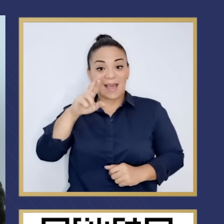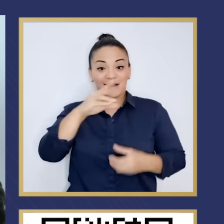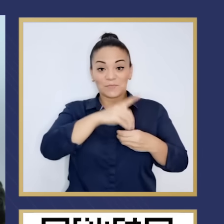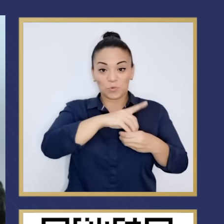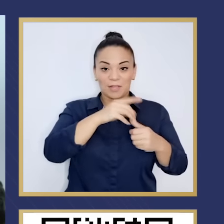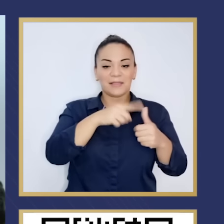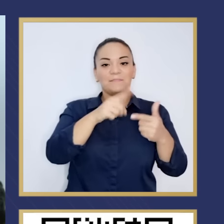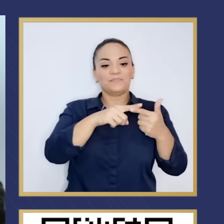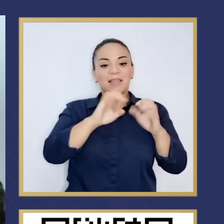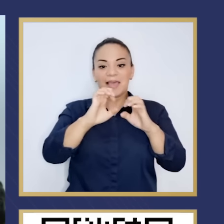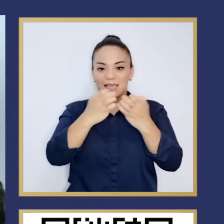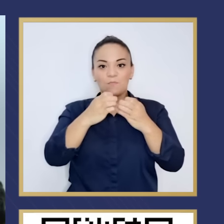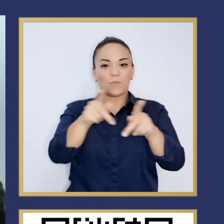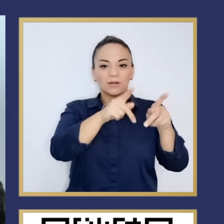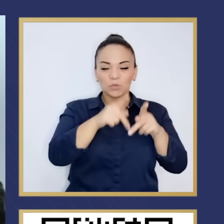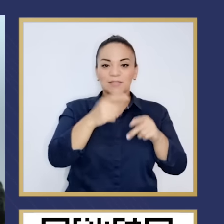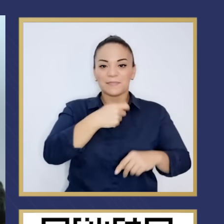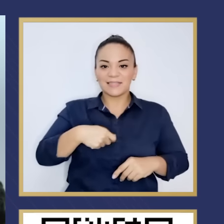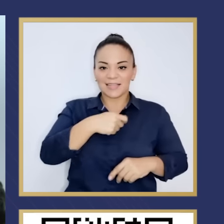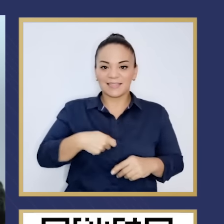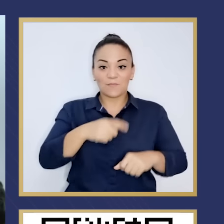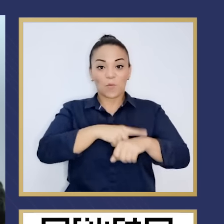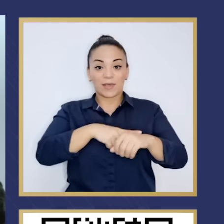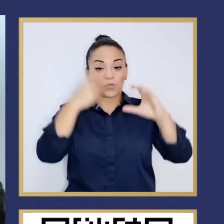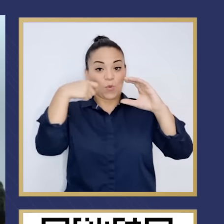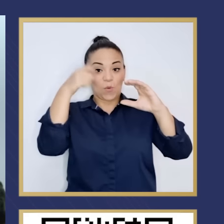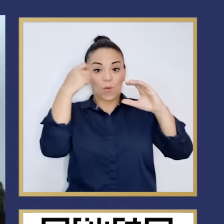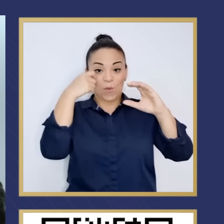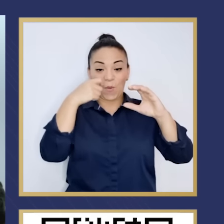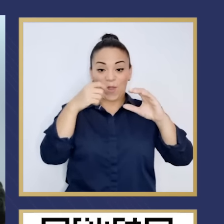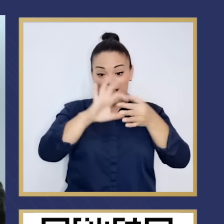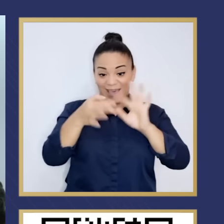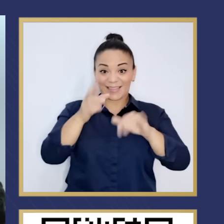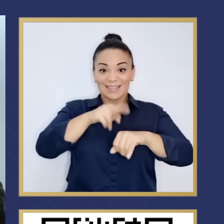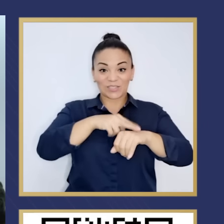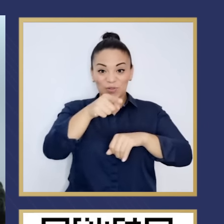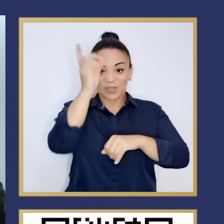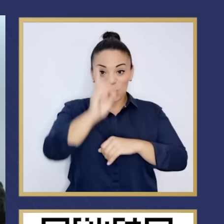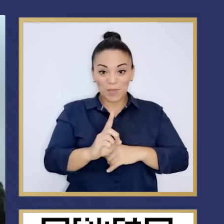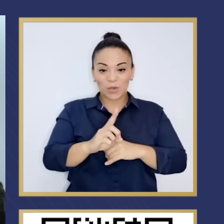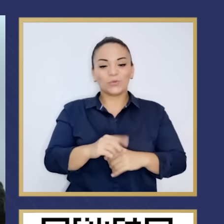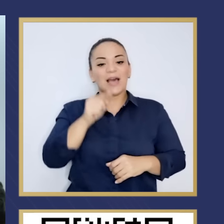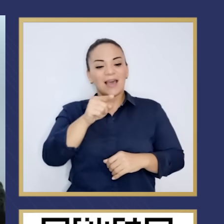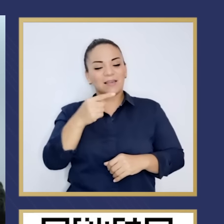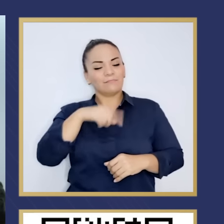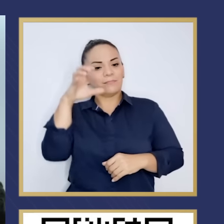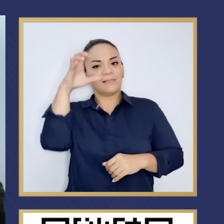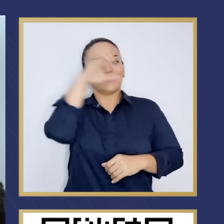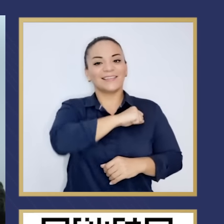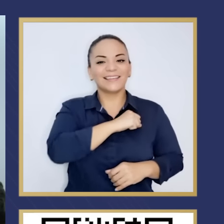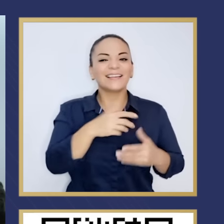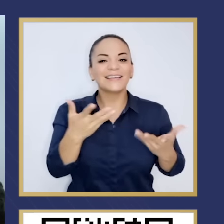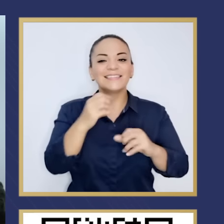equipo de presidencia estaban grabando la cadena, resulta que nos enteramos que la Sala